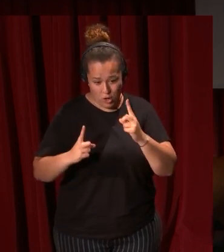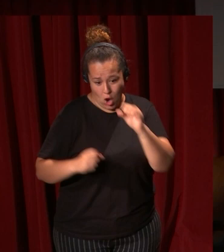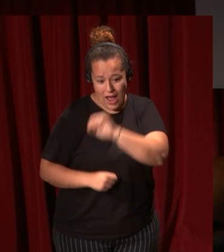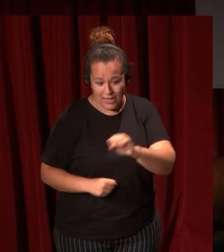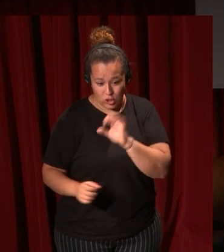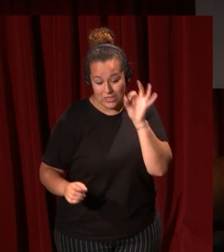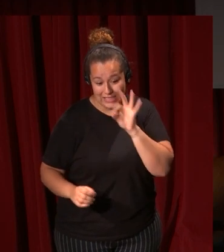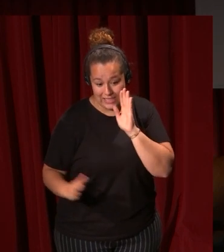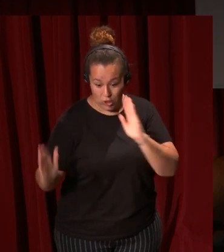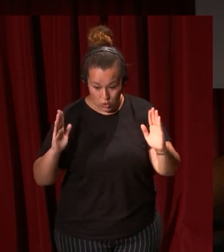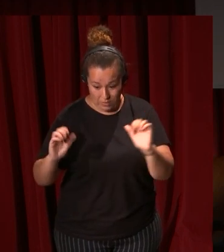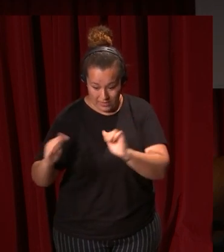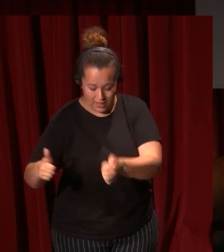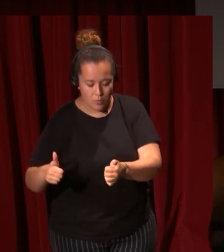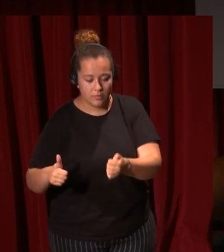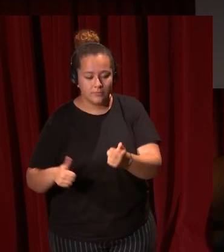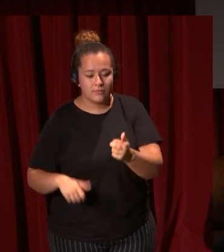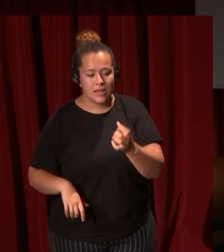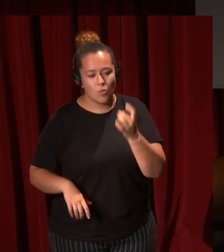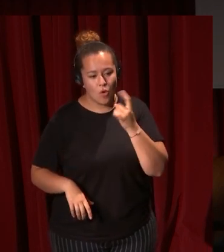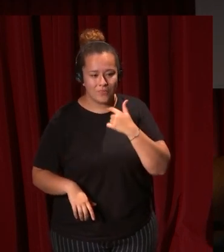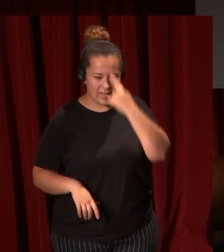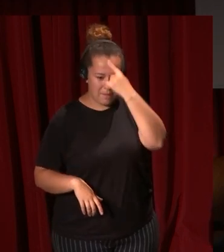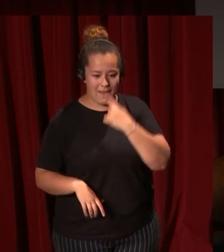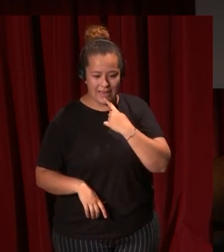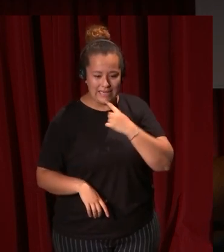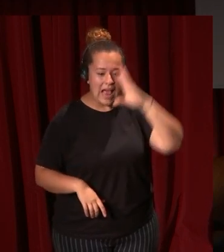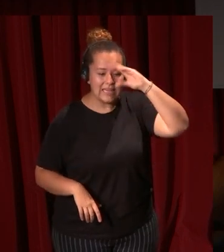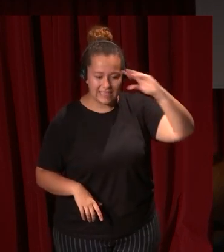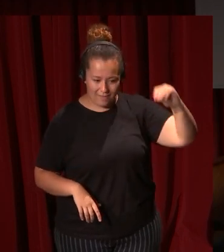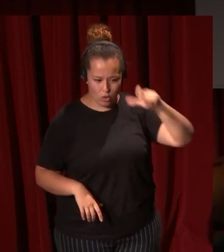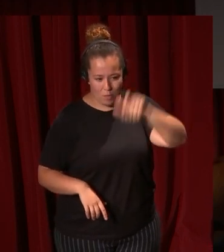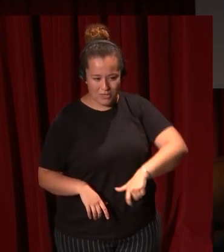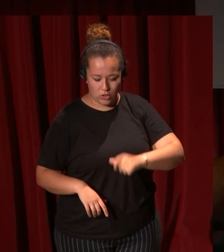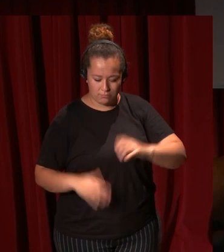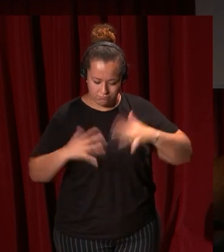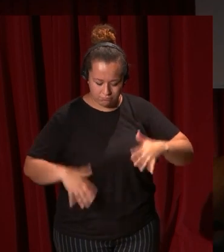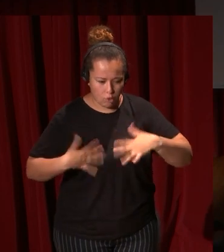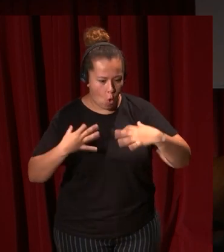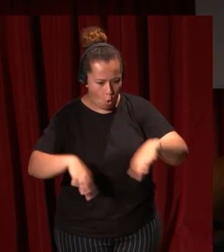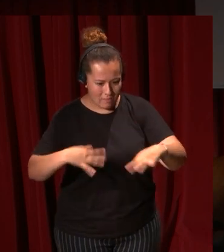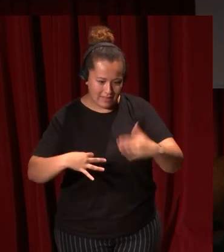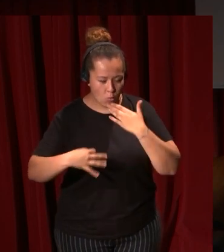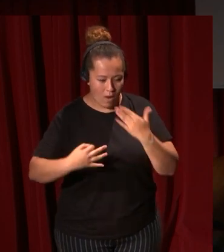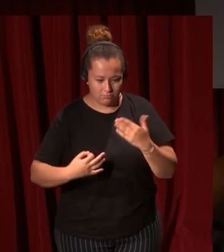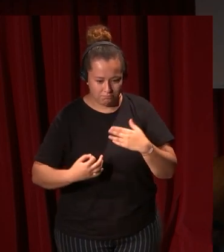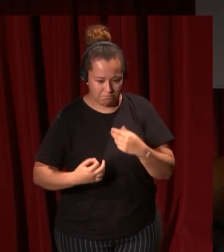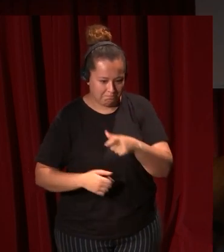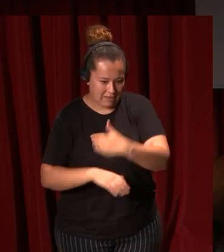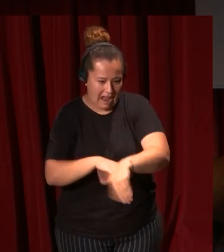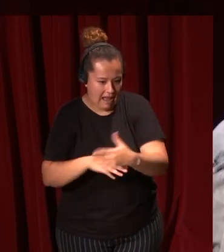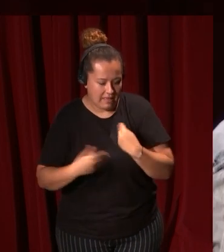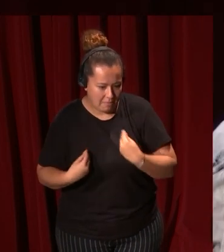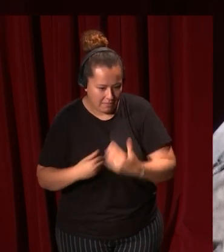un tipo de imagen que es la del sabio de la antigüedad vestido como persona humilde como si fuese un mendigo es una imagen que emana de las biografías